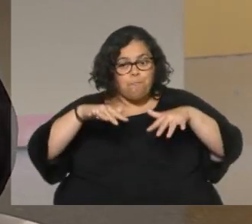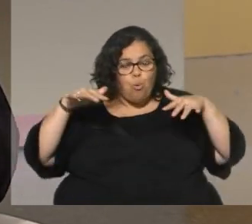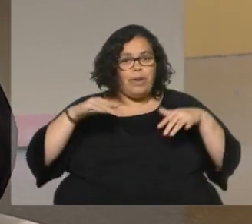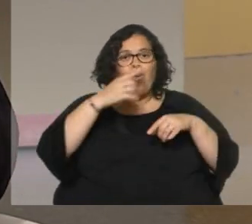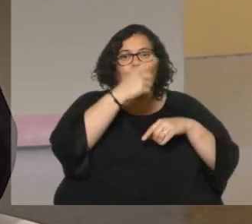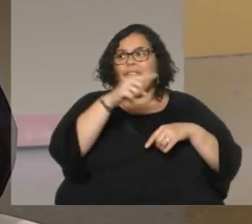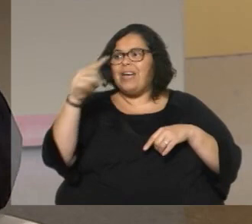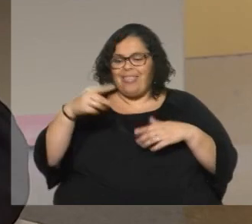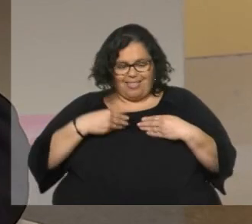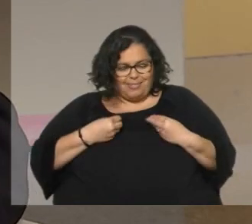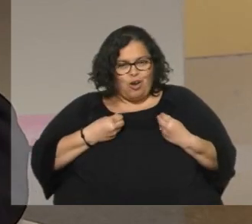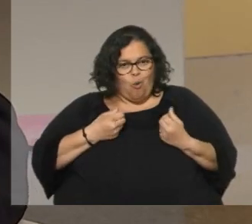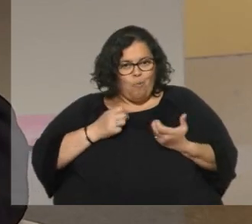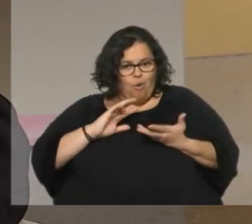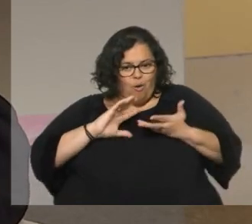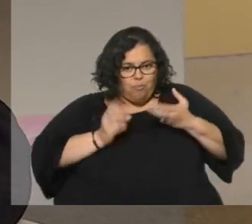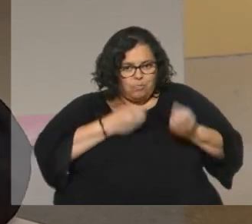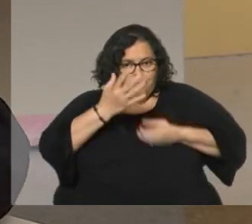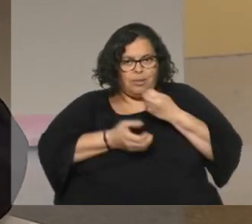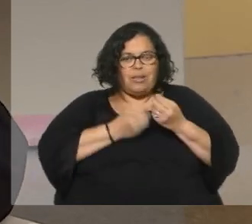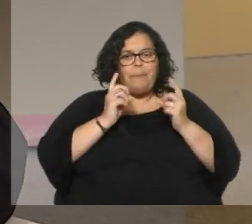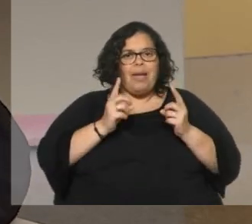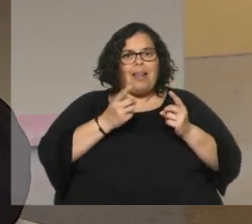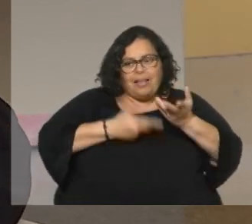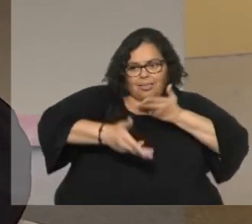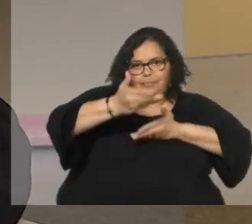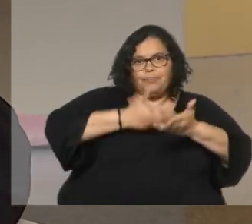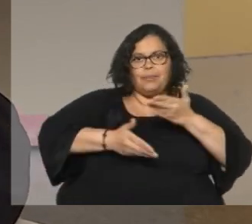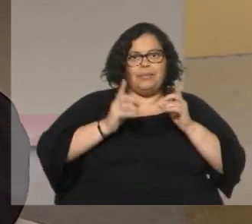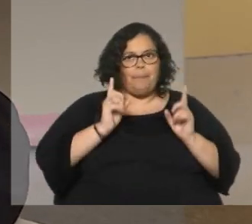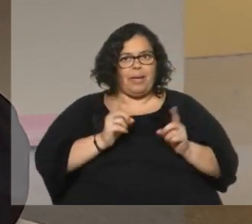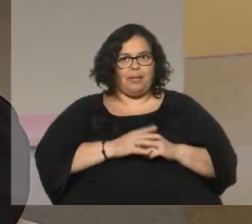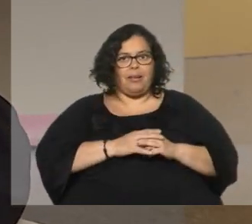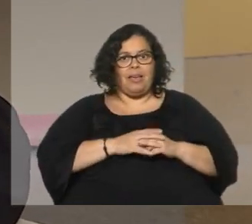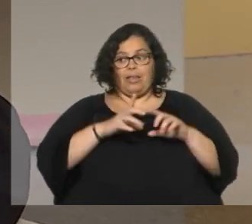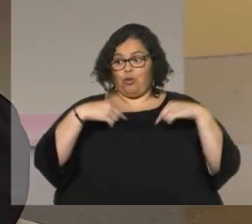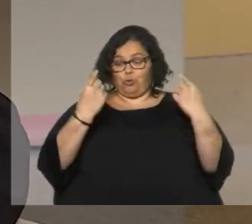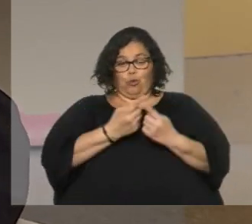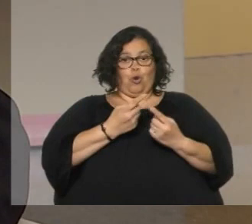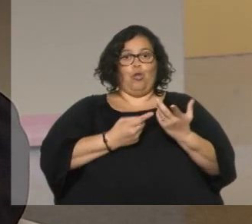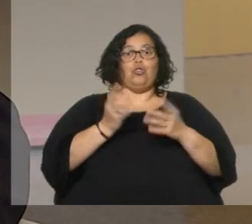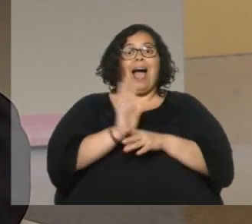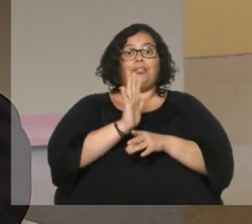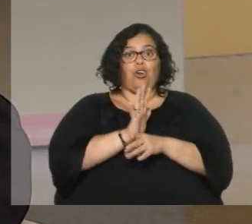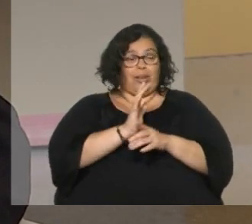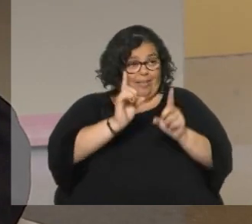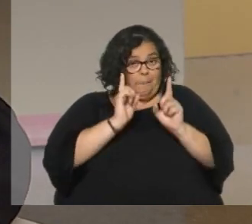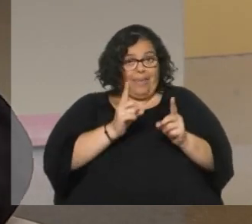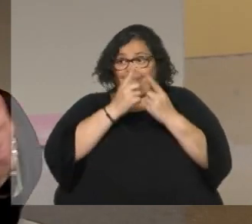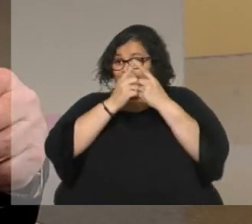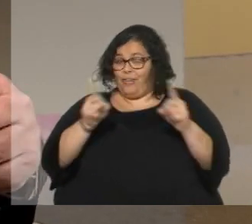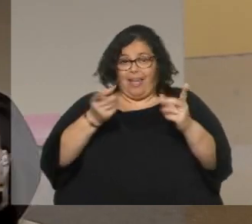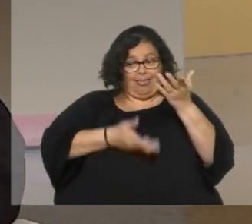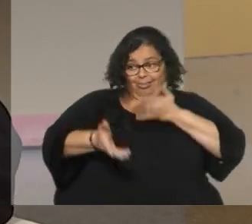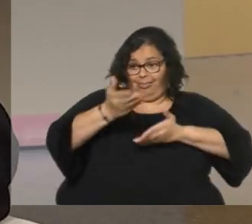intercomunicación que vos tenés entre una persona y otra los actores no son los mismos inclusive hay días y días hay días que